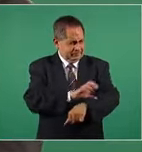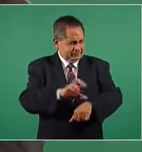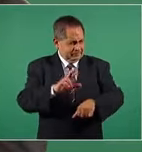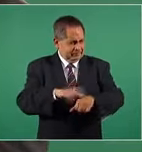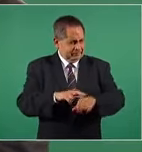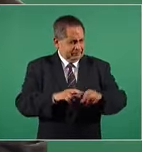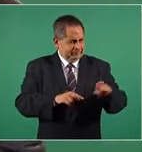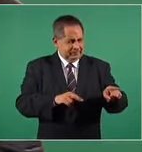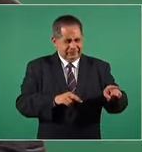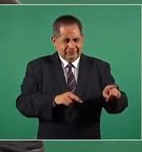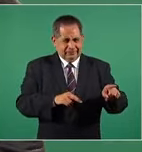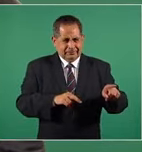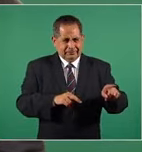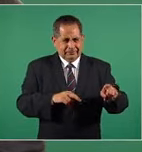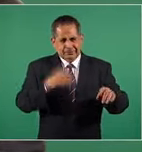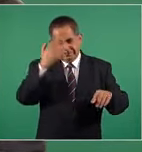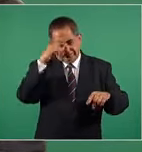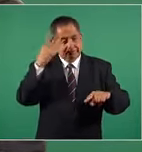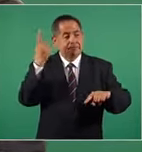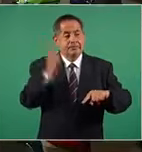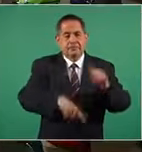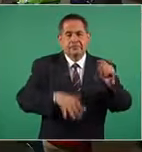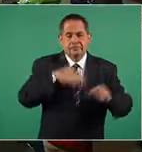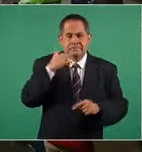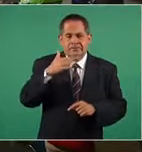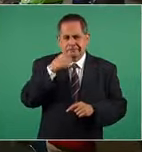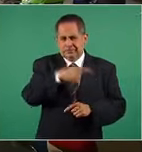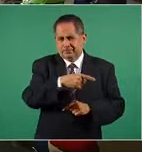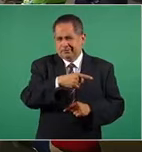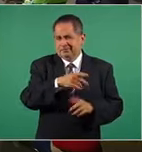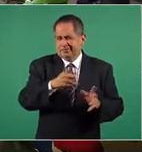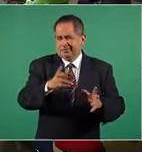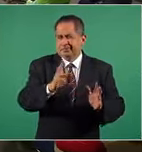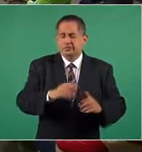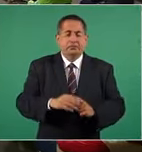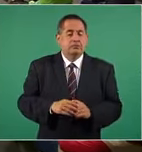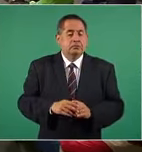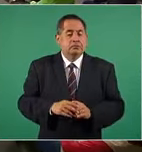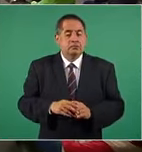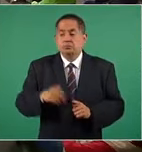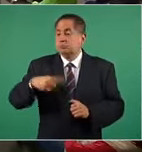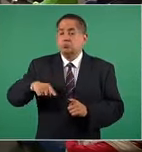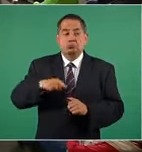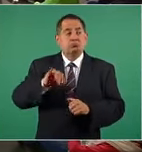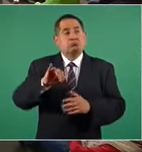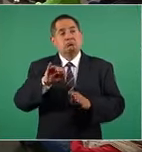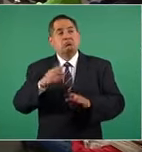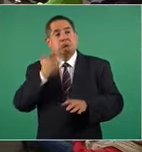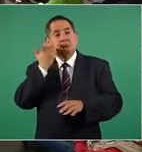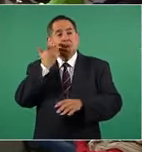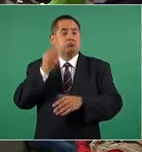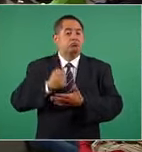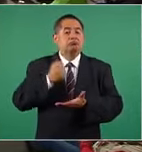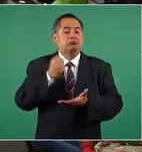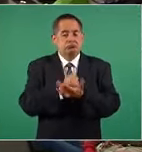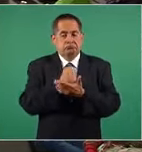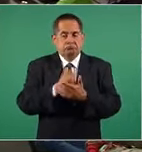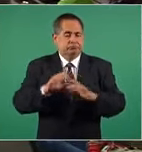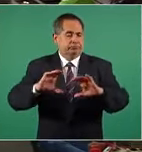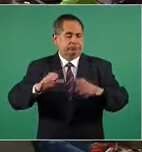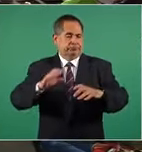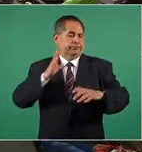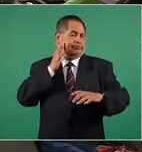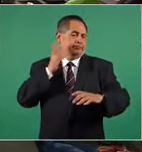Anticorrupción, se aprobó en el Congreso,